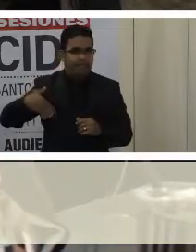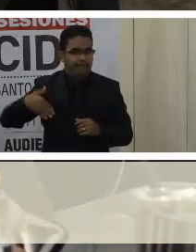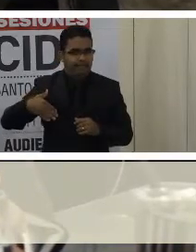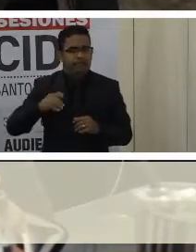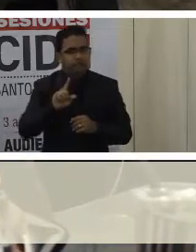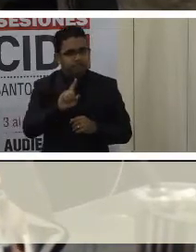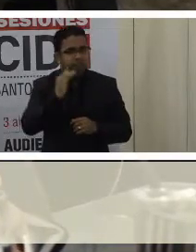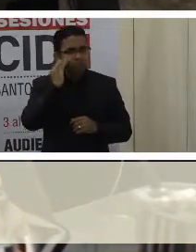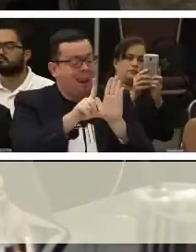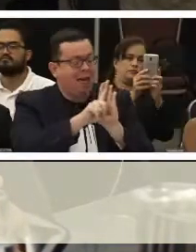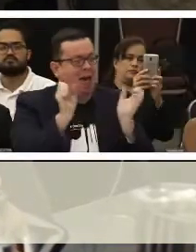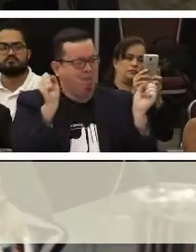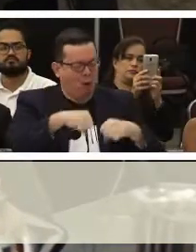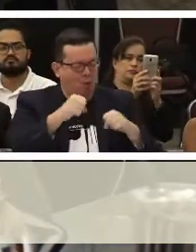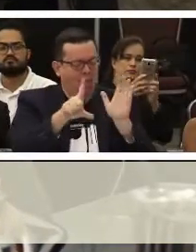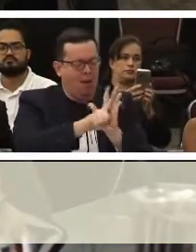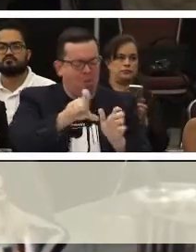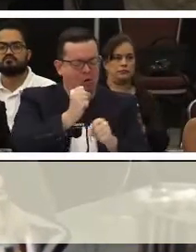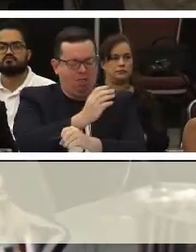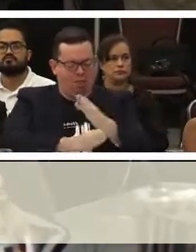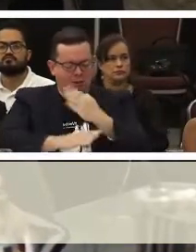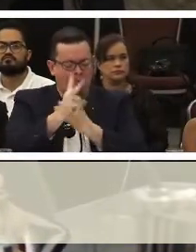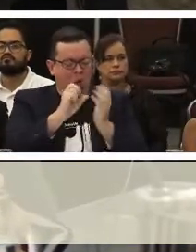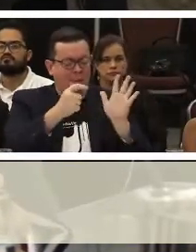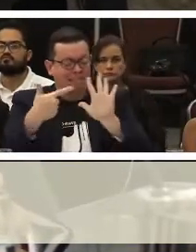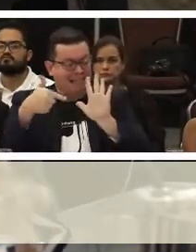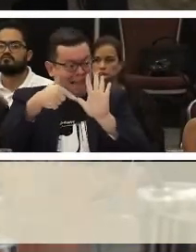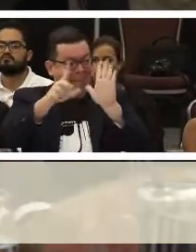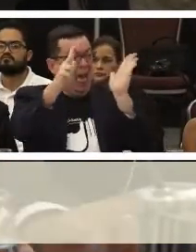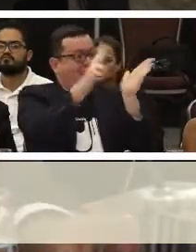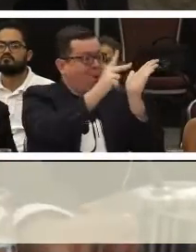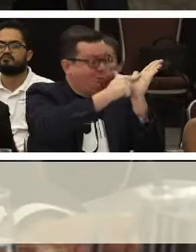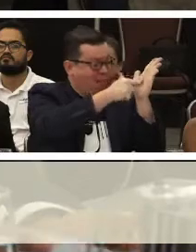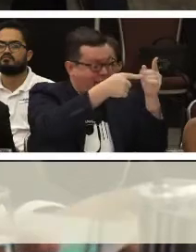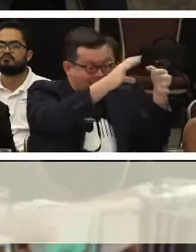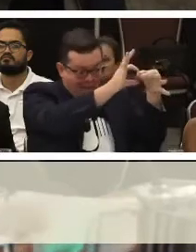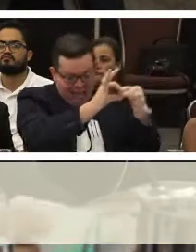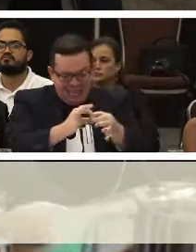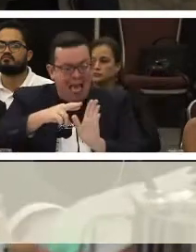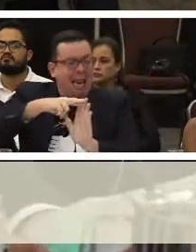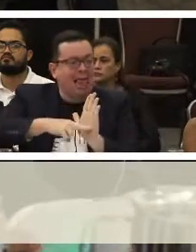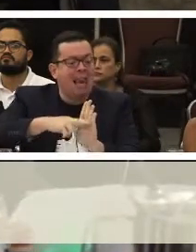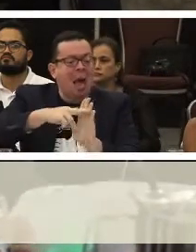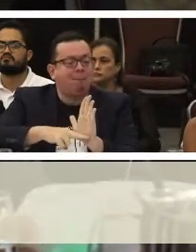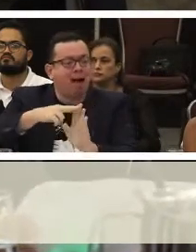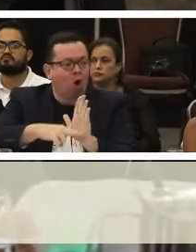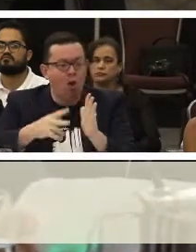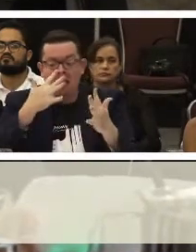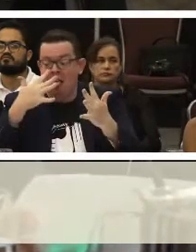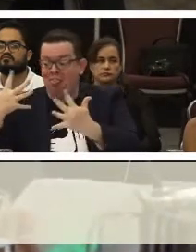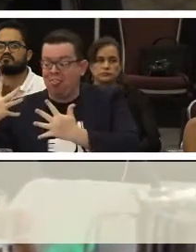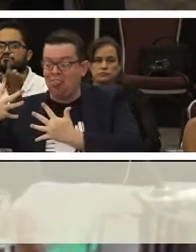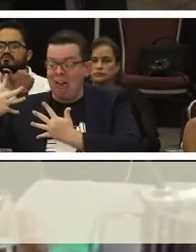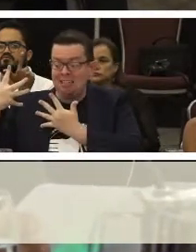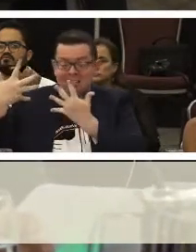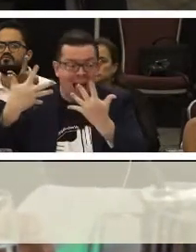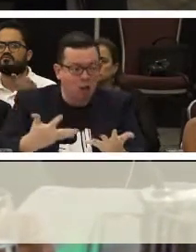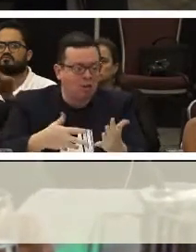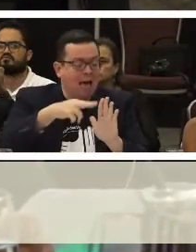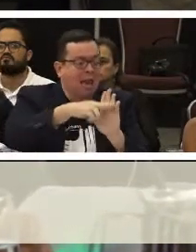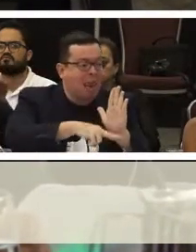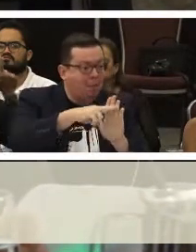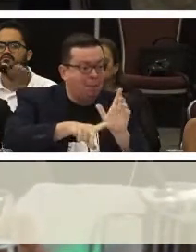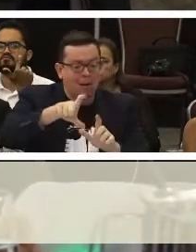legales pertinentes y oportunas, el problema es de cumplimiento. Se ha mencionado que tenemos una ley para personas con discapacidad